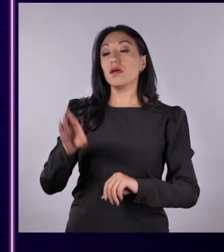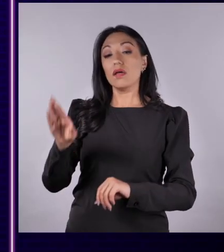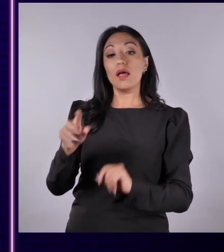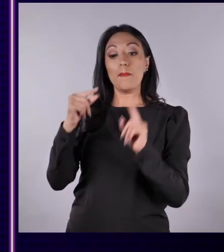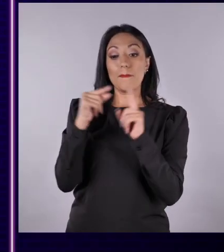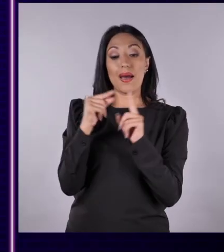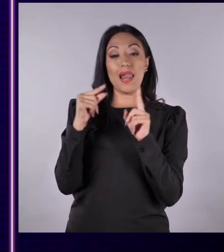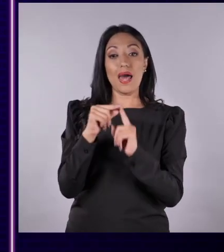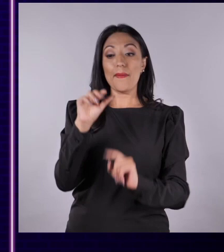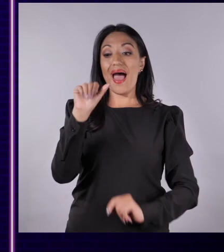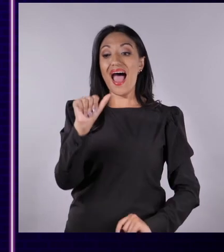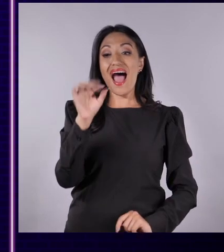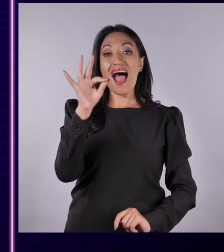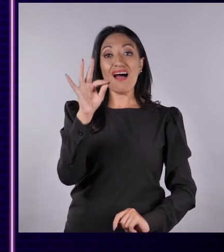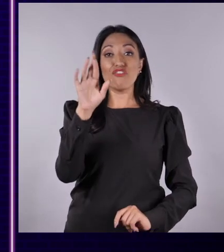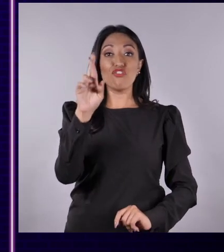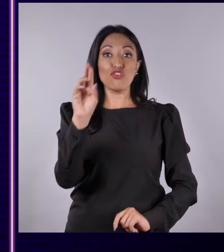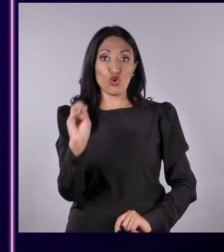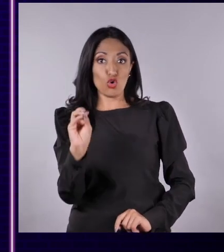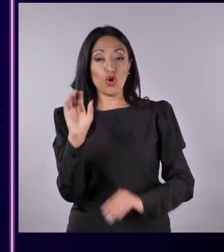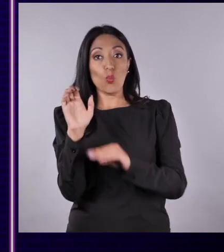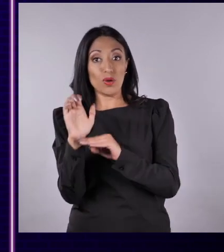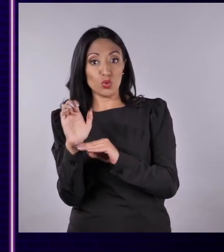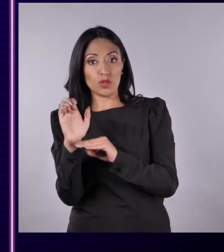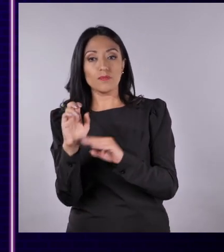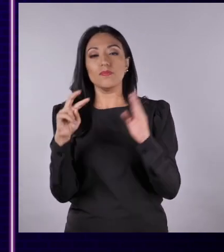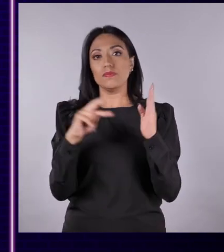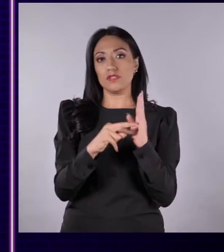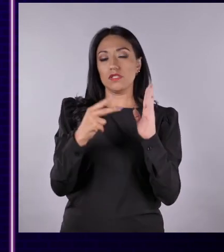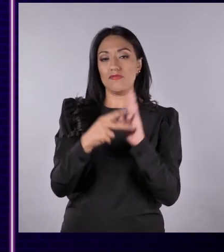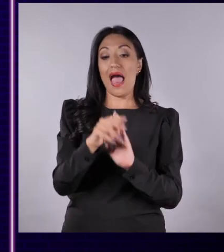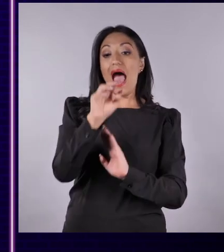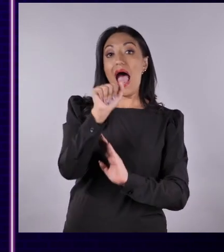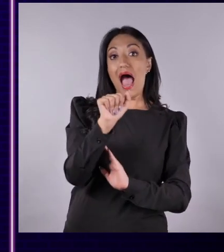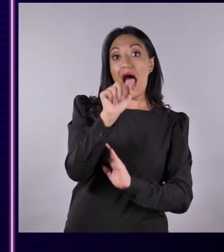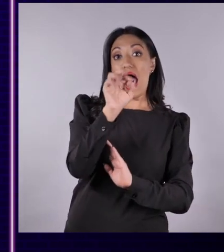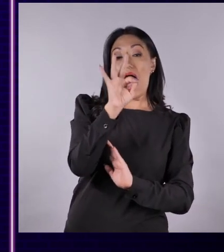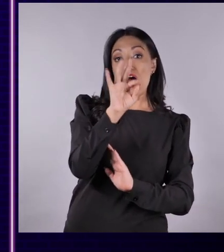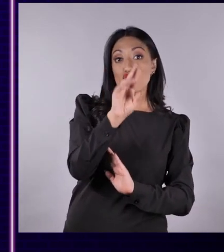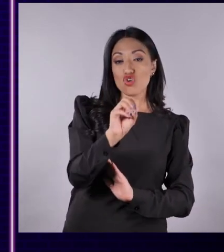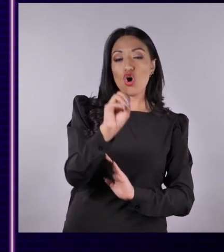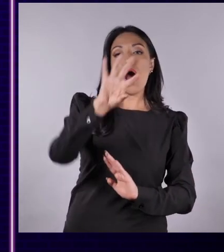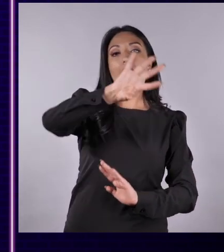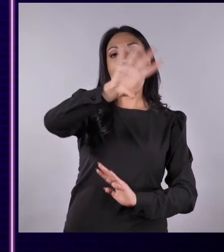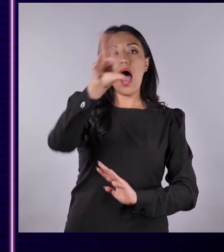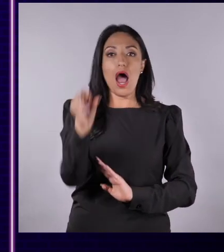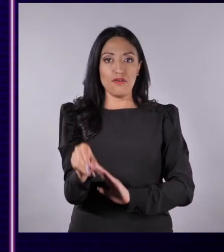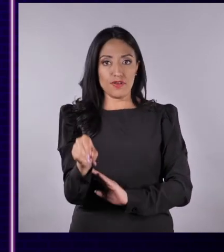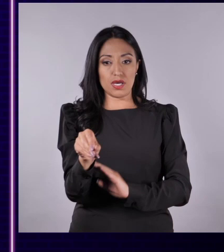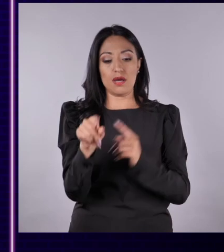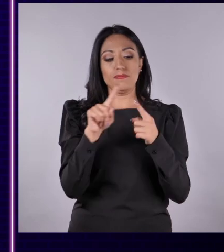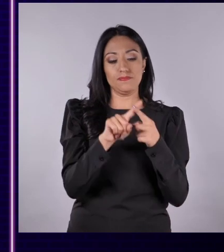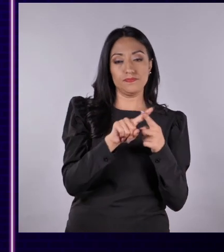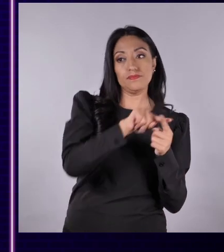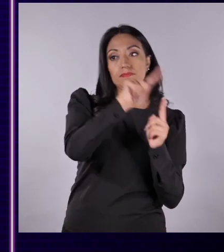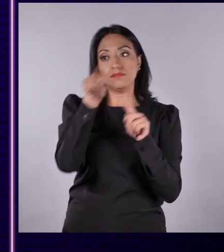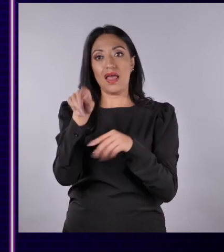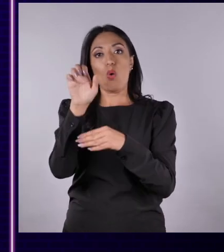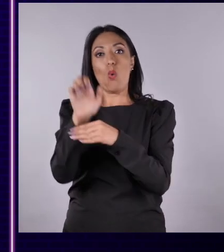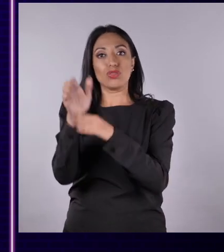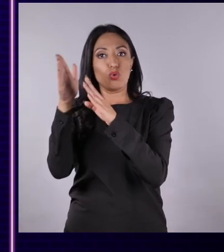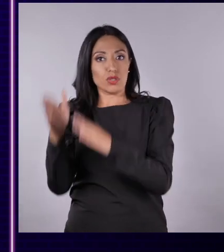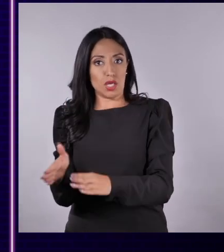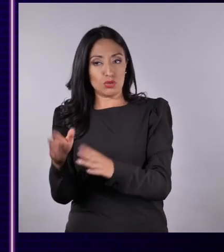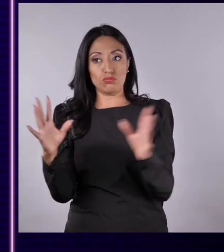La etimología de la palabra, afroecuatorianos, se refiere al vocablo, afro, que viene de África, y ecuatoriano para